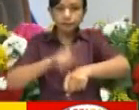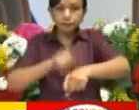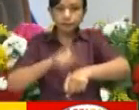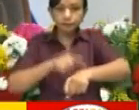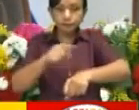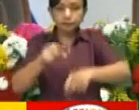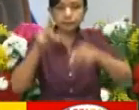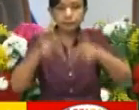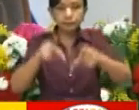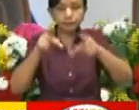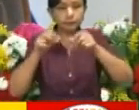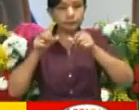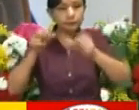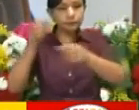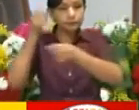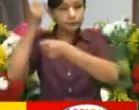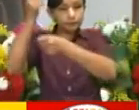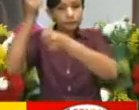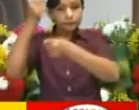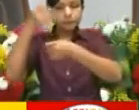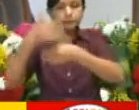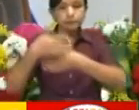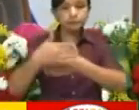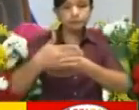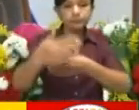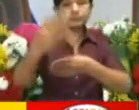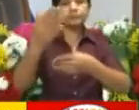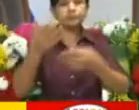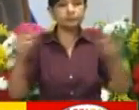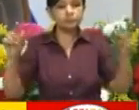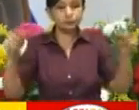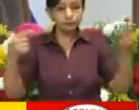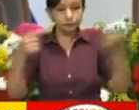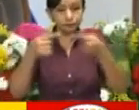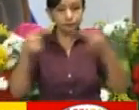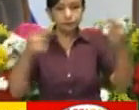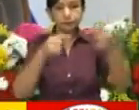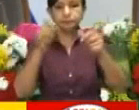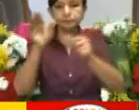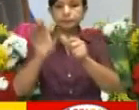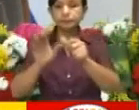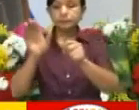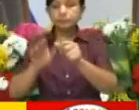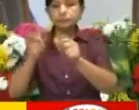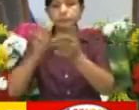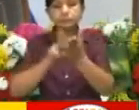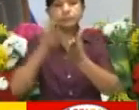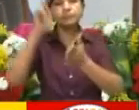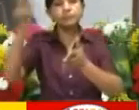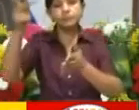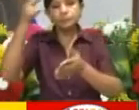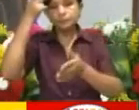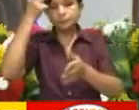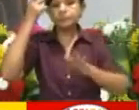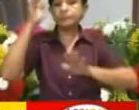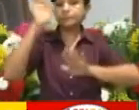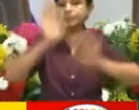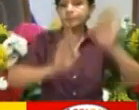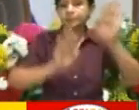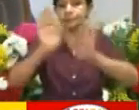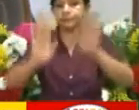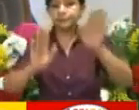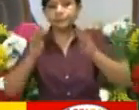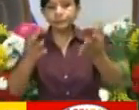de la campaña electoral y hacerlo de acorde a la estrategia que sigue cada partido político que participa en los